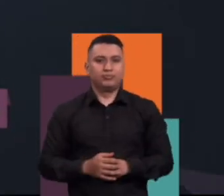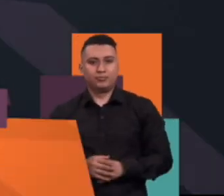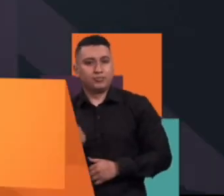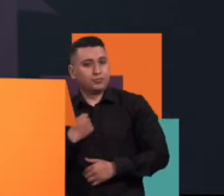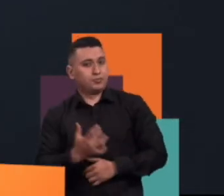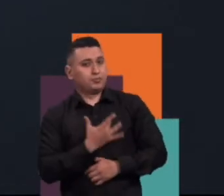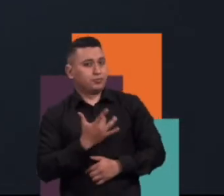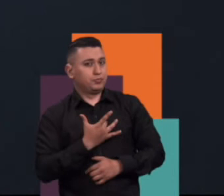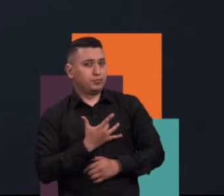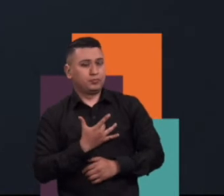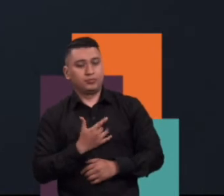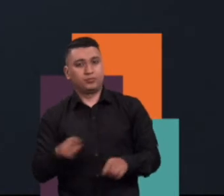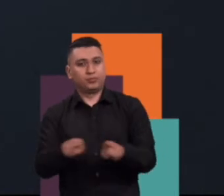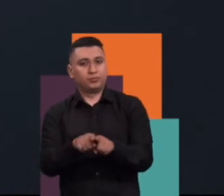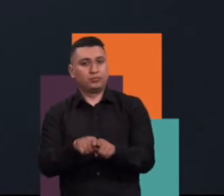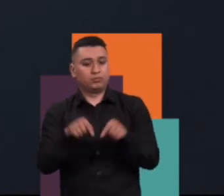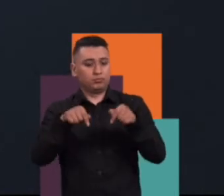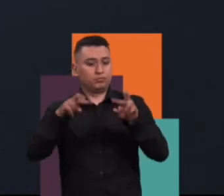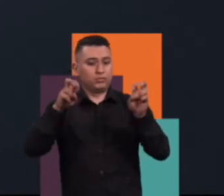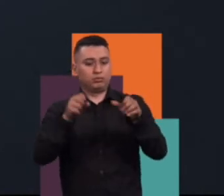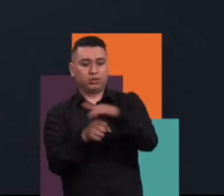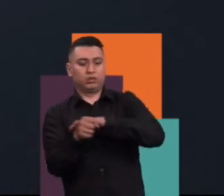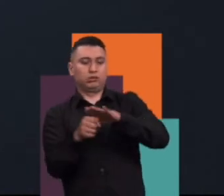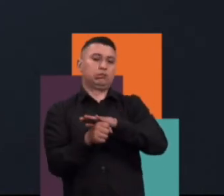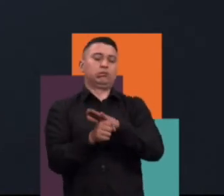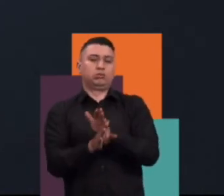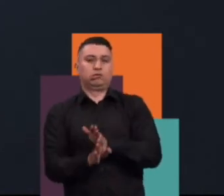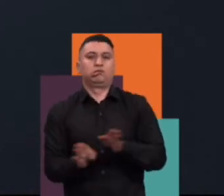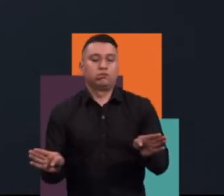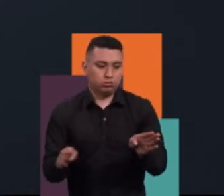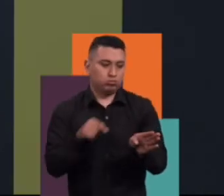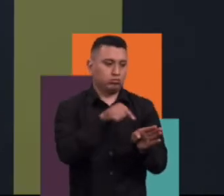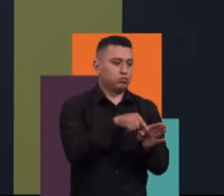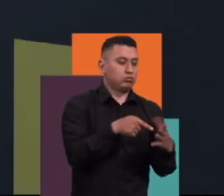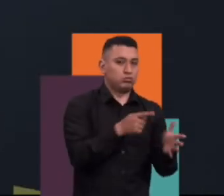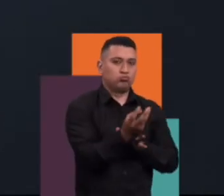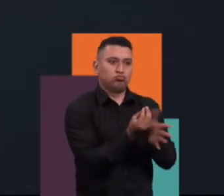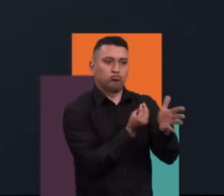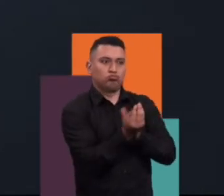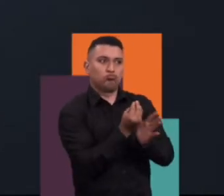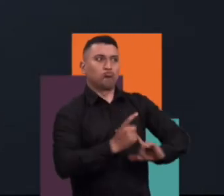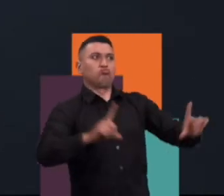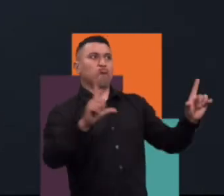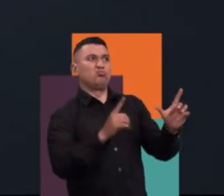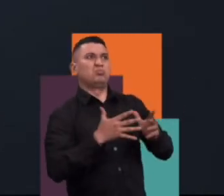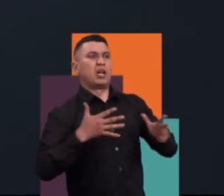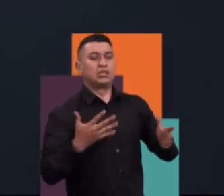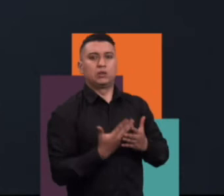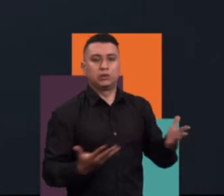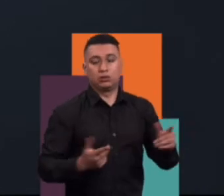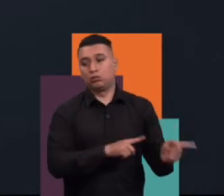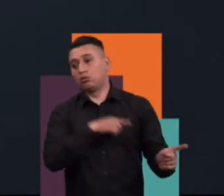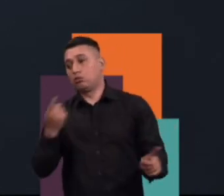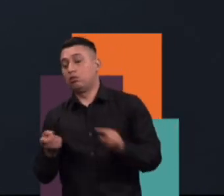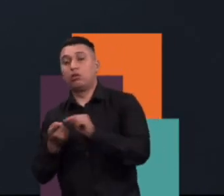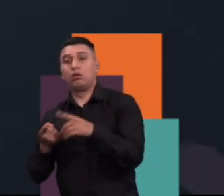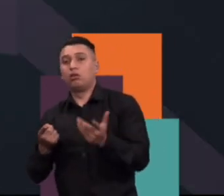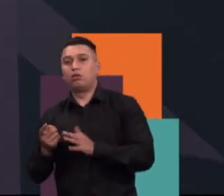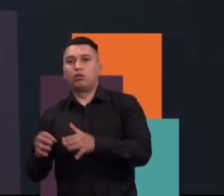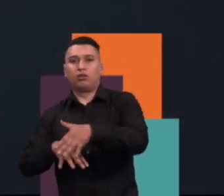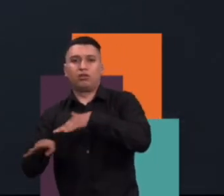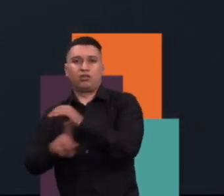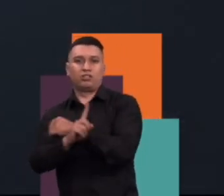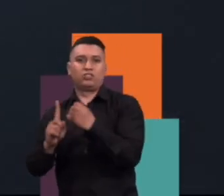complejo porque creo que estamos por las dos vías, tanto la de los medios masivos como la de los sistemas, digamos, de ARS,